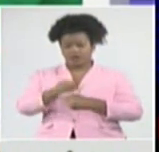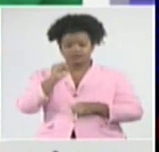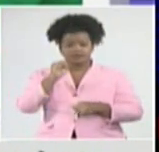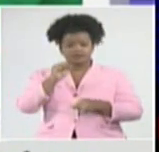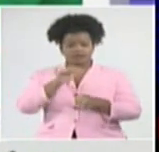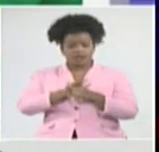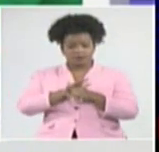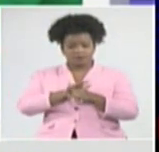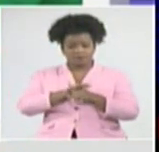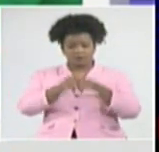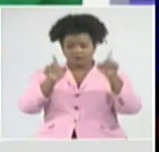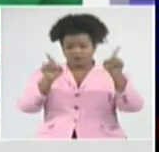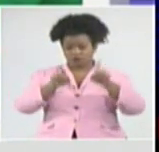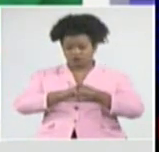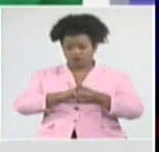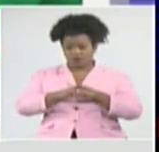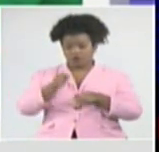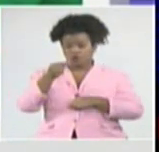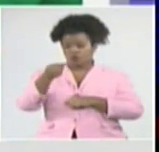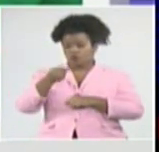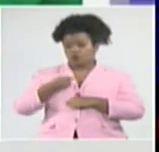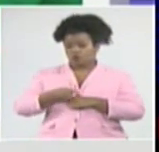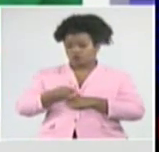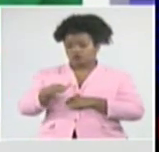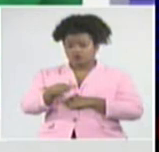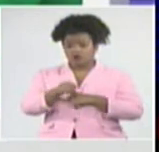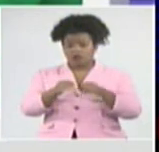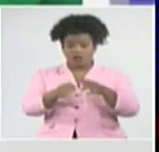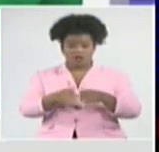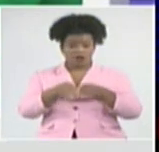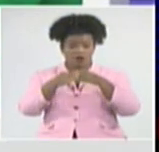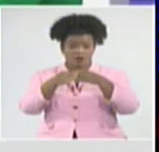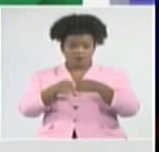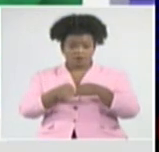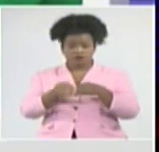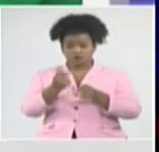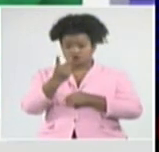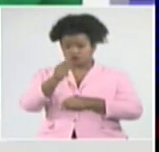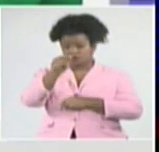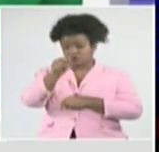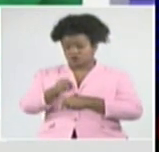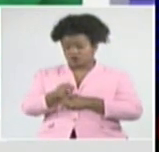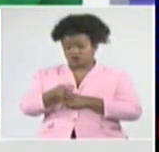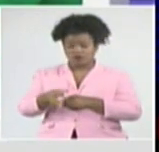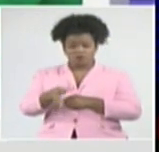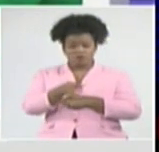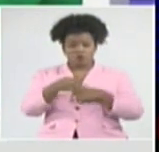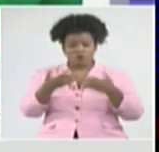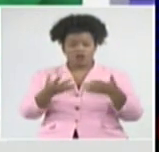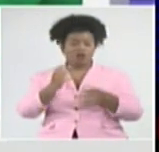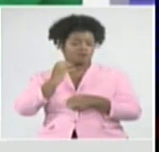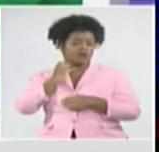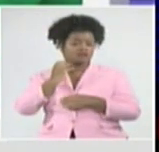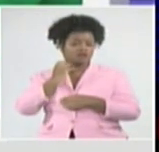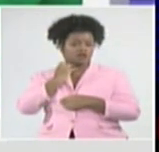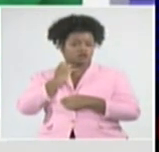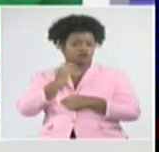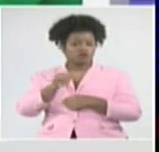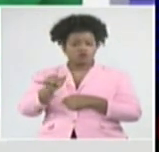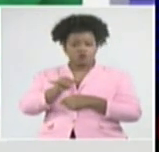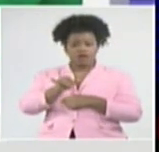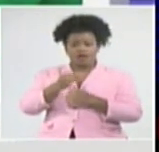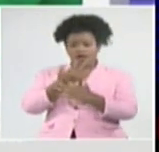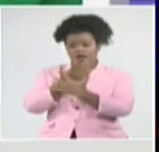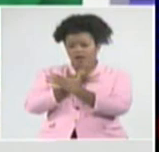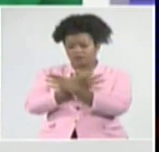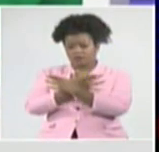uno de cada uno. Igual que en Granma, fallecen dos personas. De los municipios Manzanillo y Campechuela. Y en Las